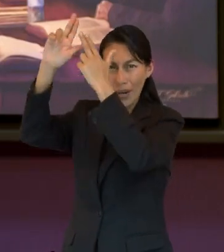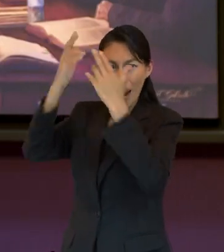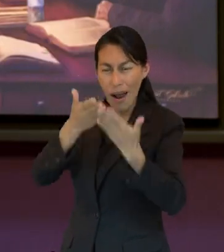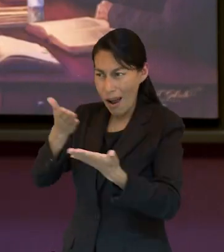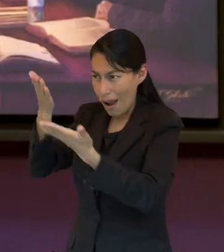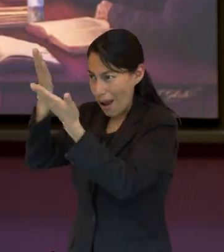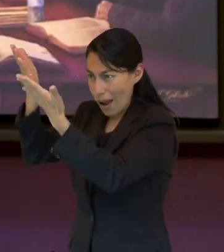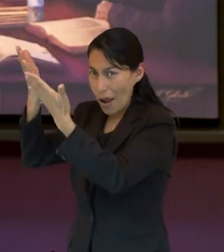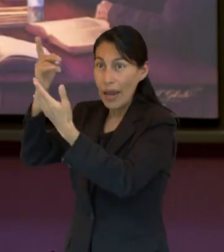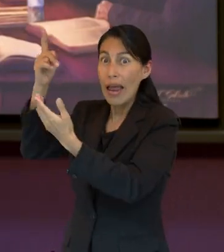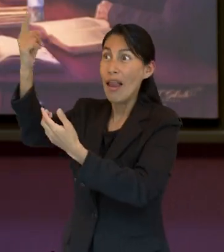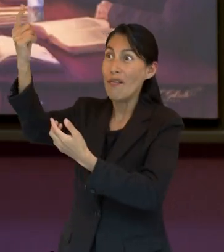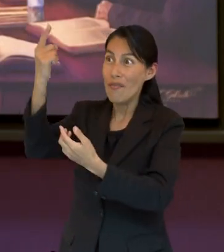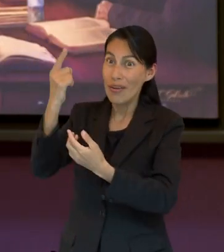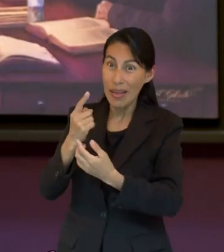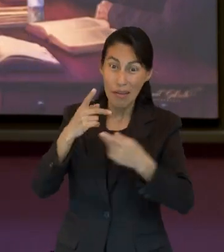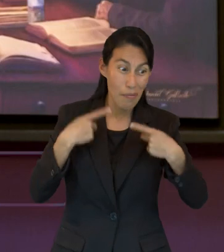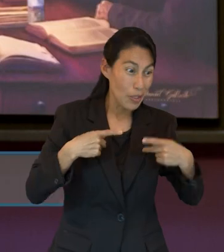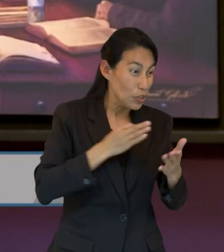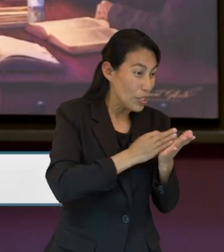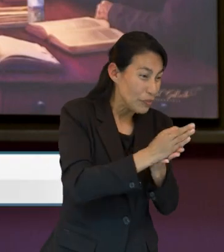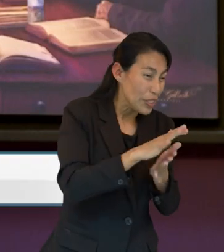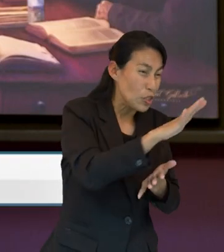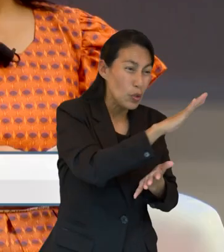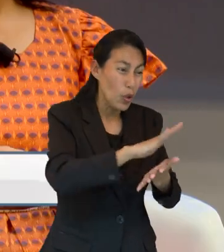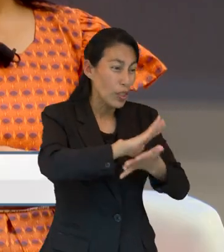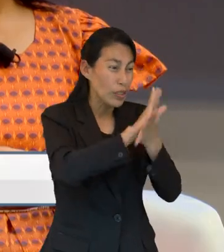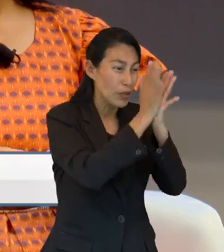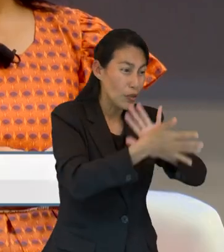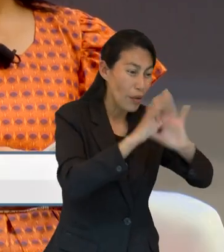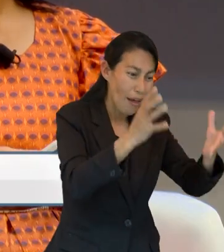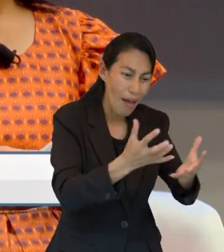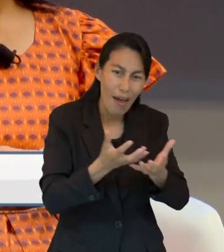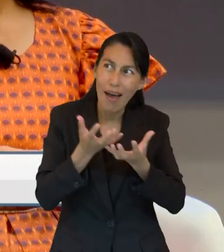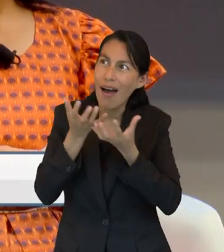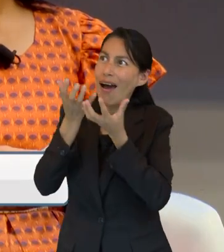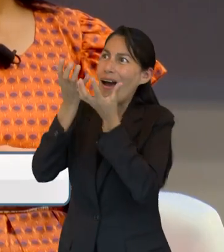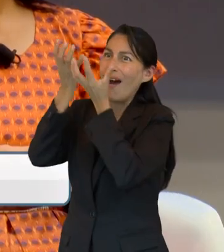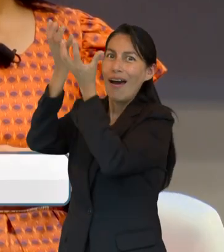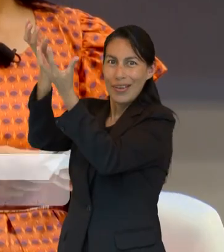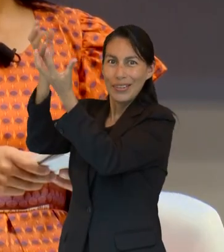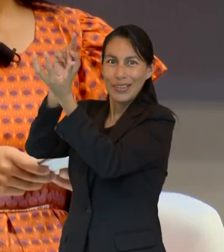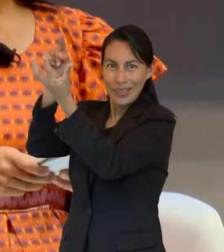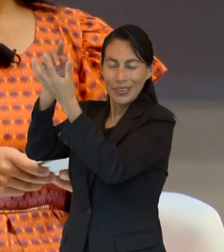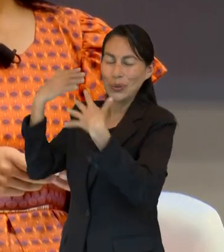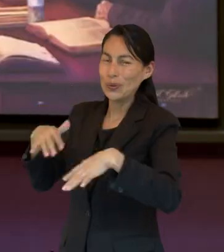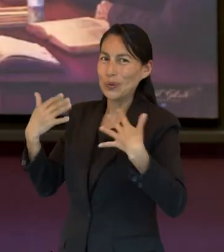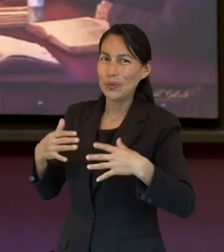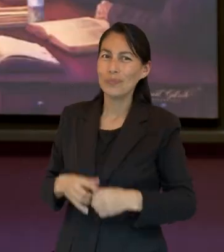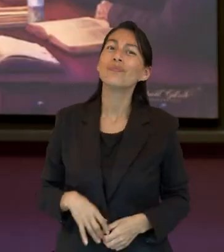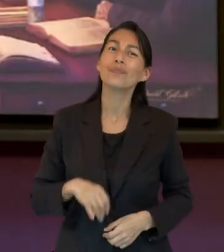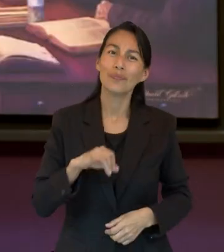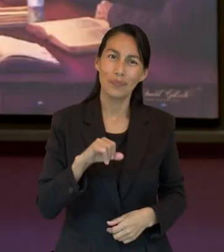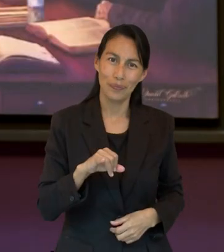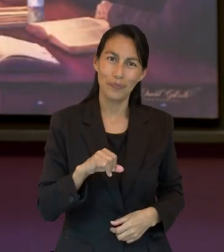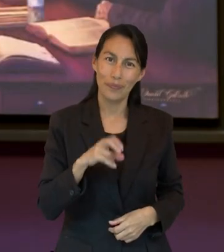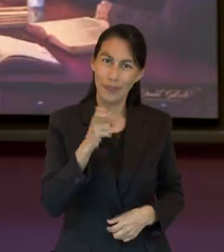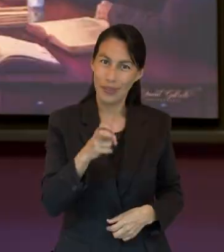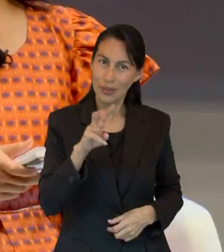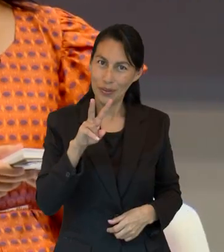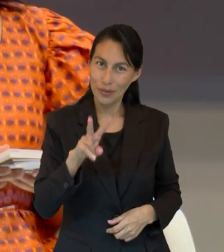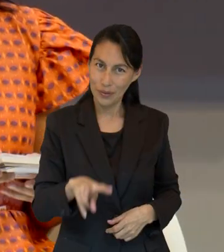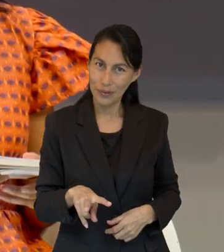la gloria y a la honra. Ahora el hijo lleva a todos los creyentes al monte de Sion.